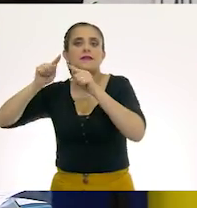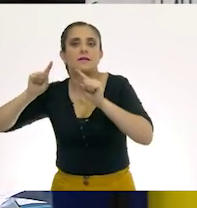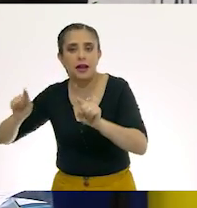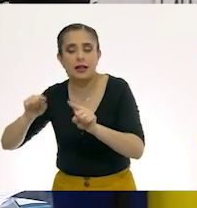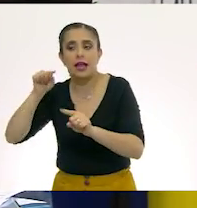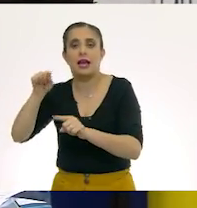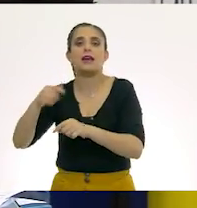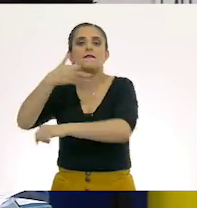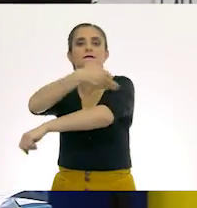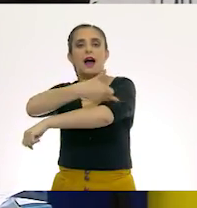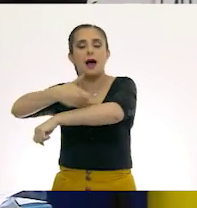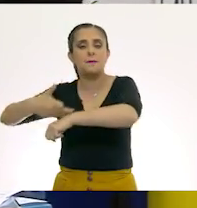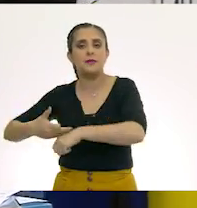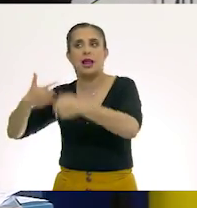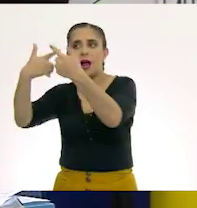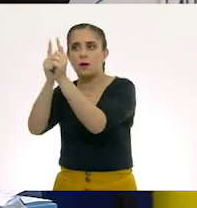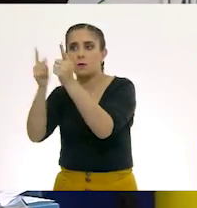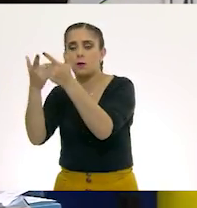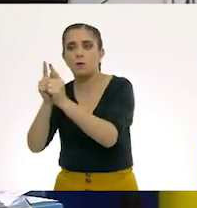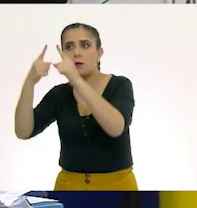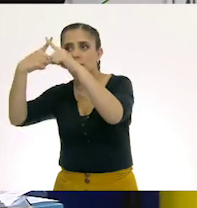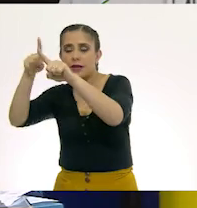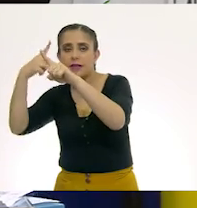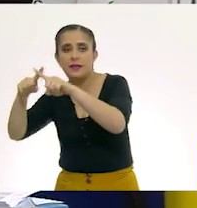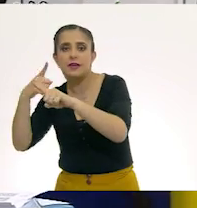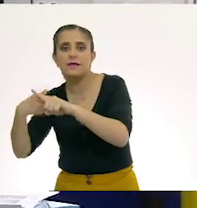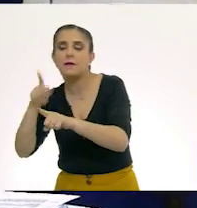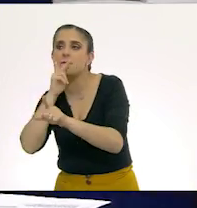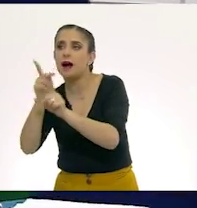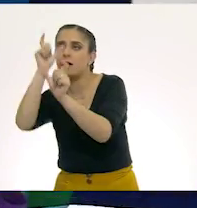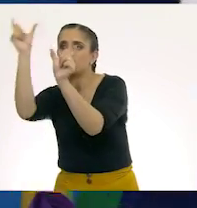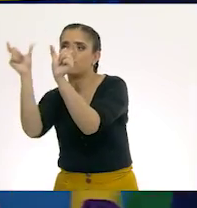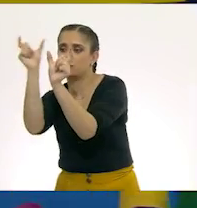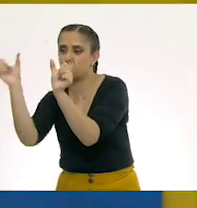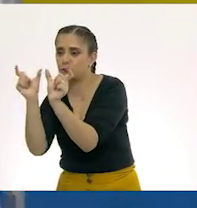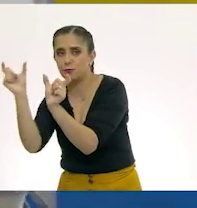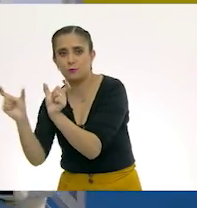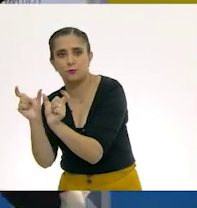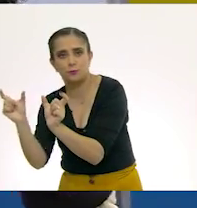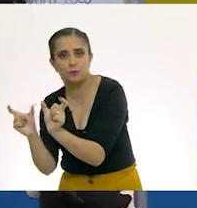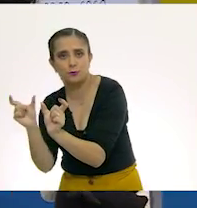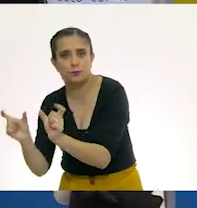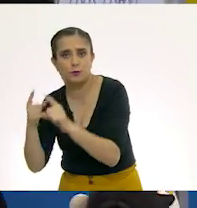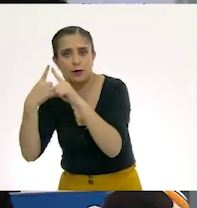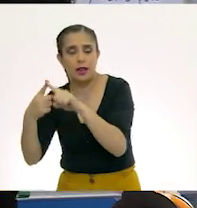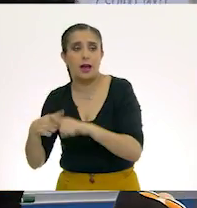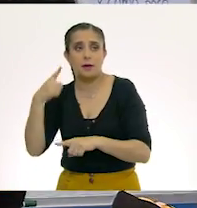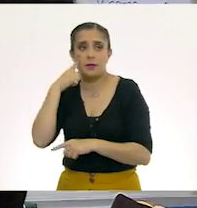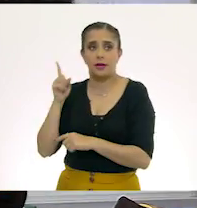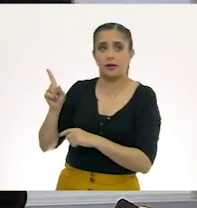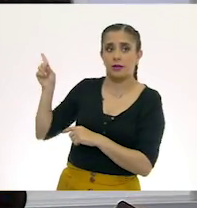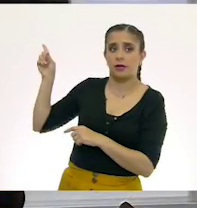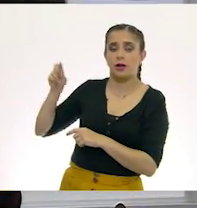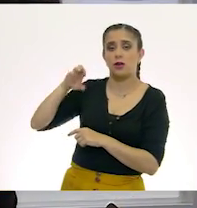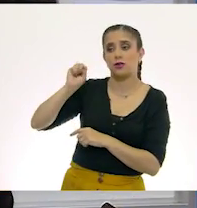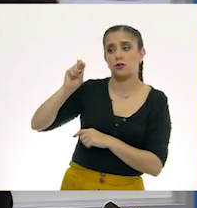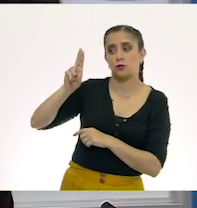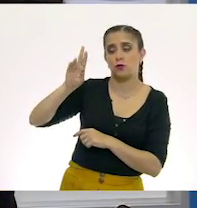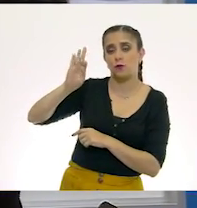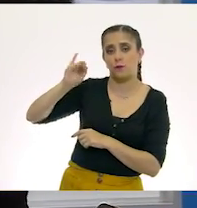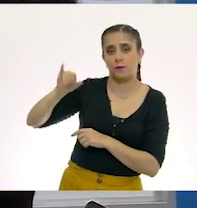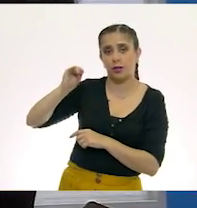léxicas o familias de palabras, ¿sí? Y son todos estos sufijos, ¿verdad?